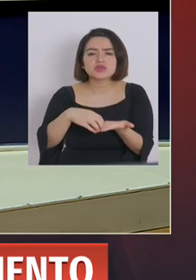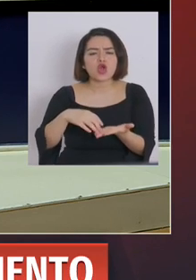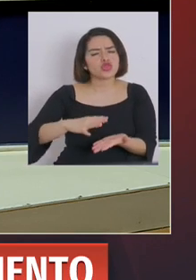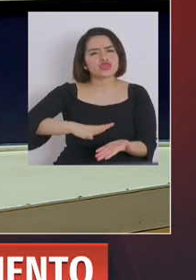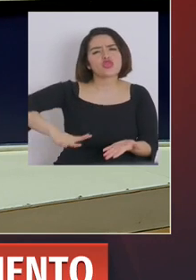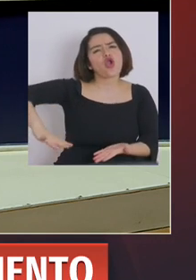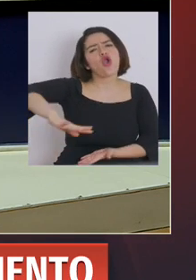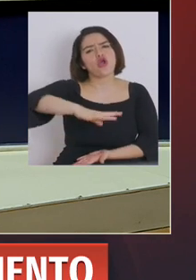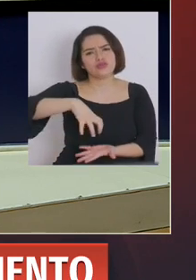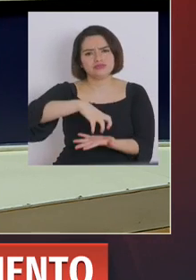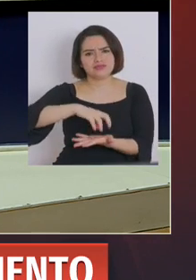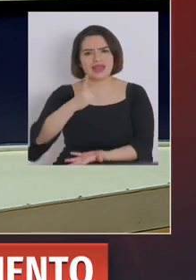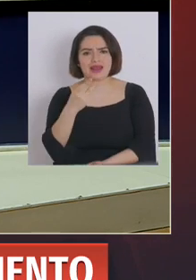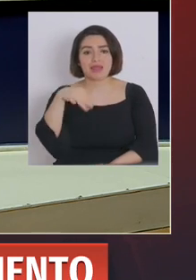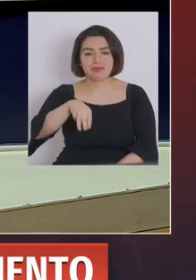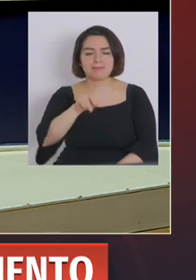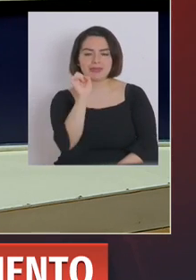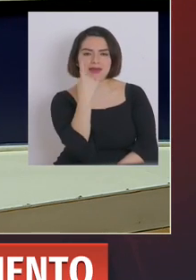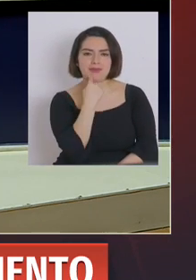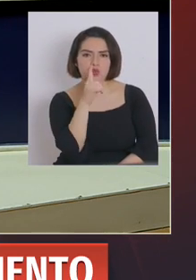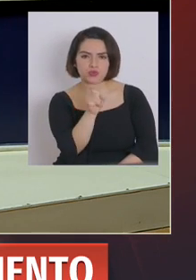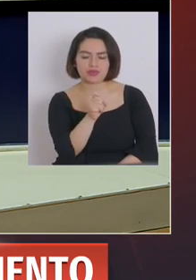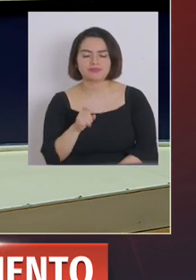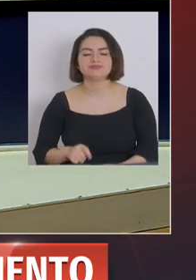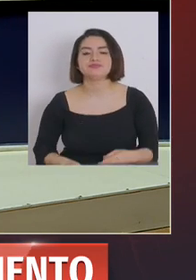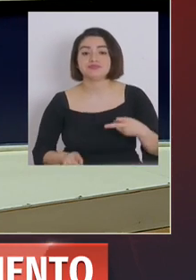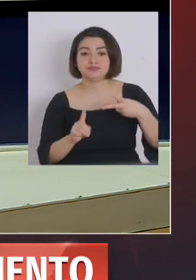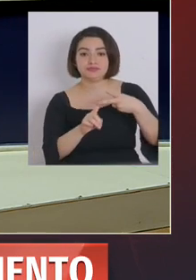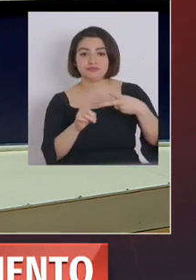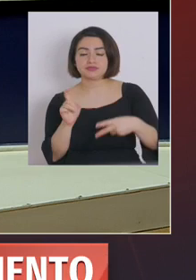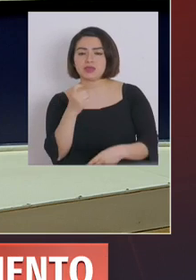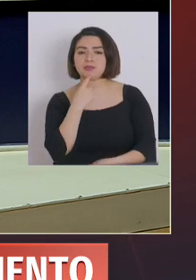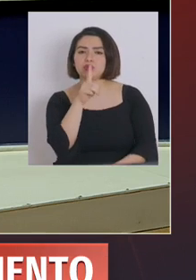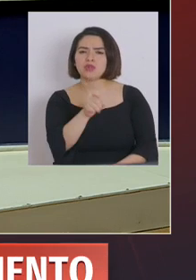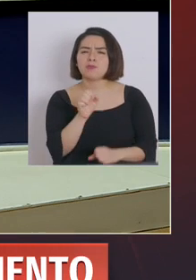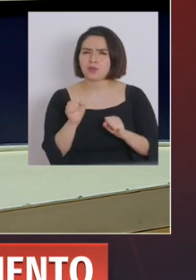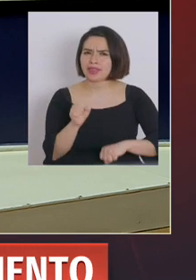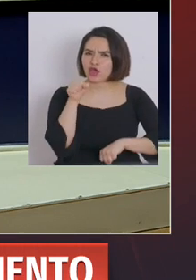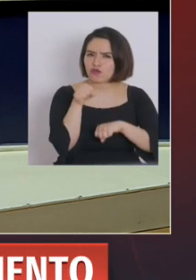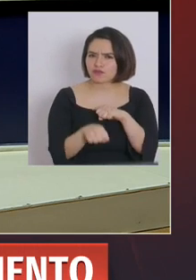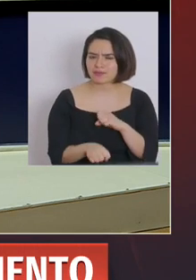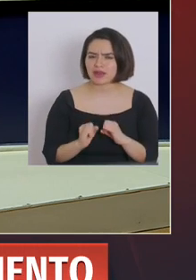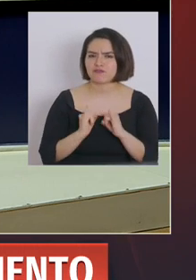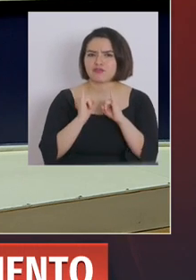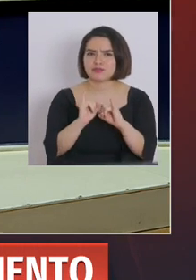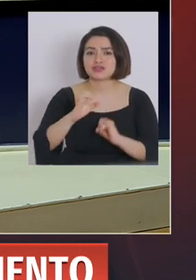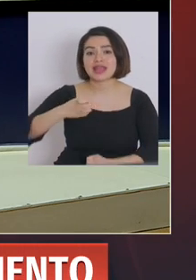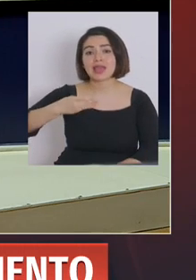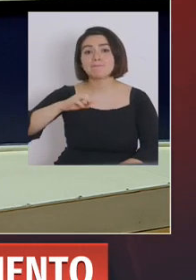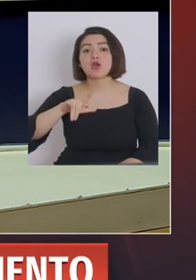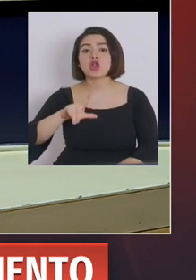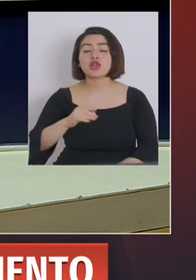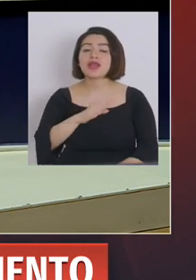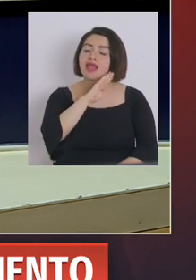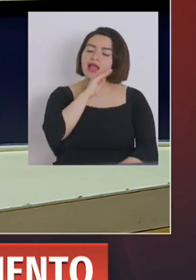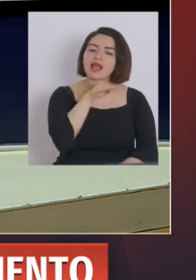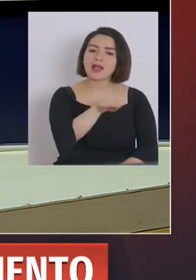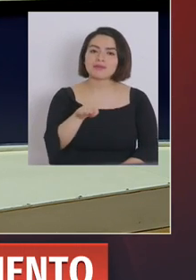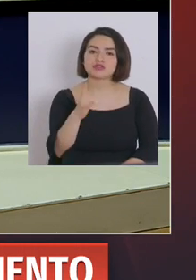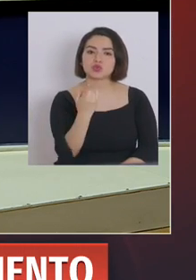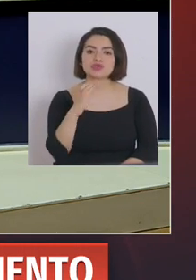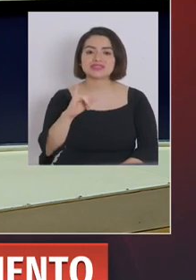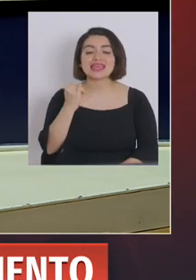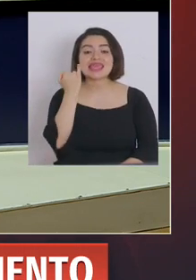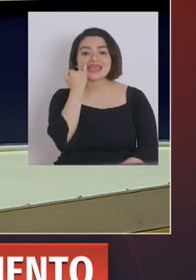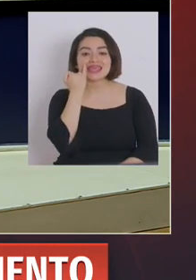metropolitana como un todo? Esa es la primera pregunta. La segunda, quería saber si me podía confirmar una información que publicó en MOL respecto a las camas UCI en Iquique,